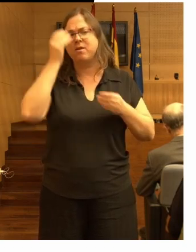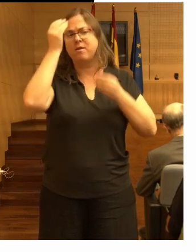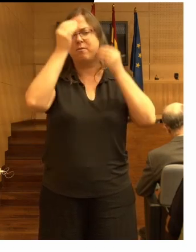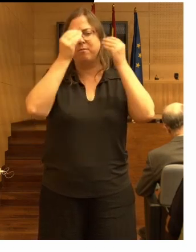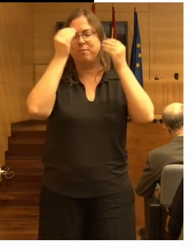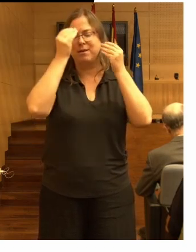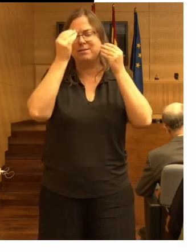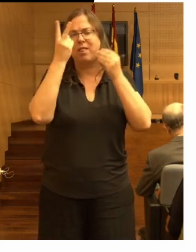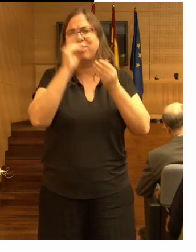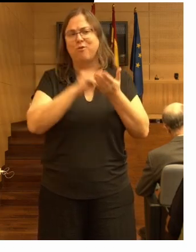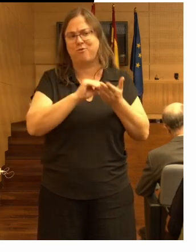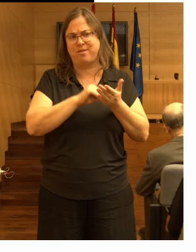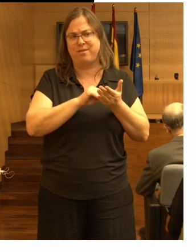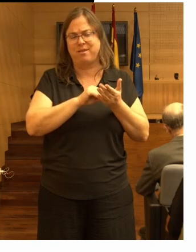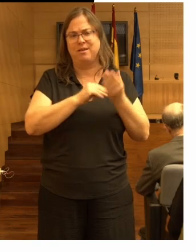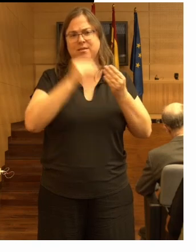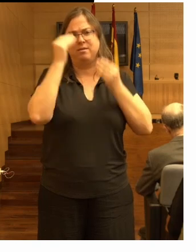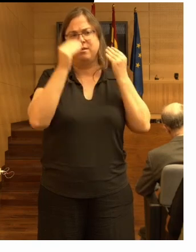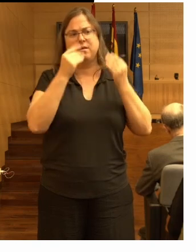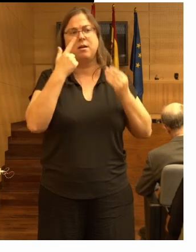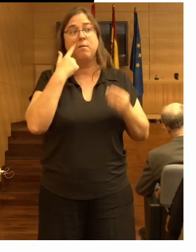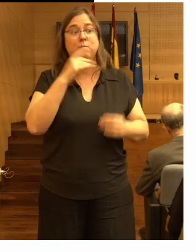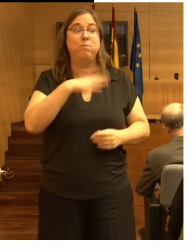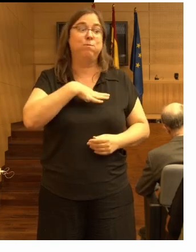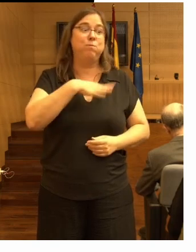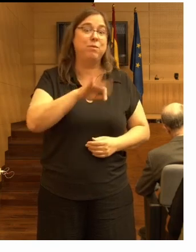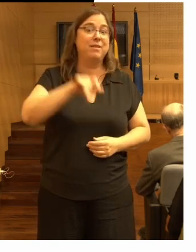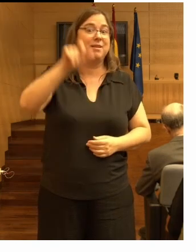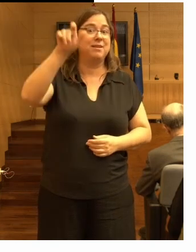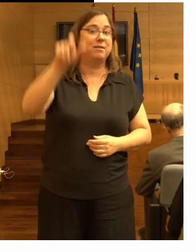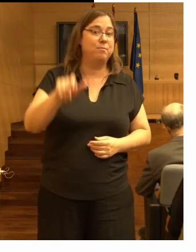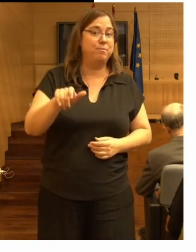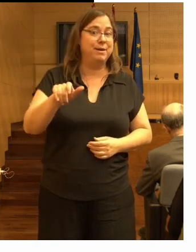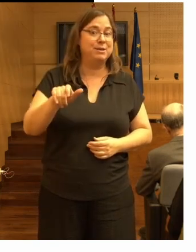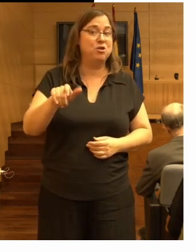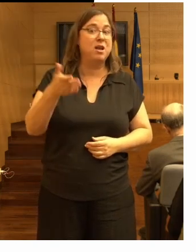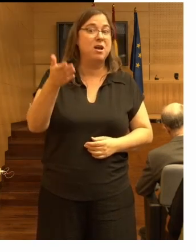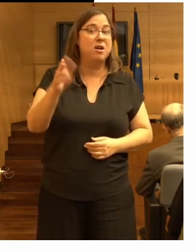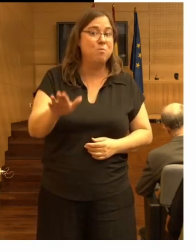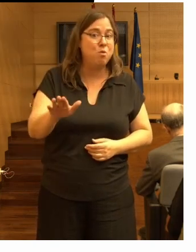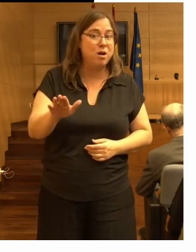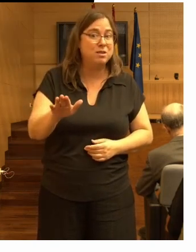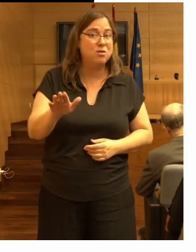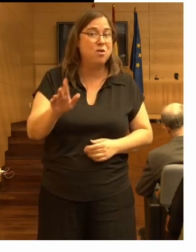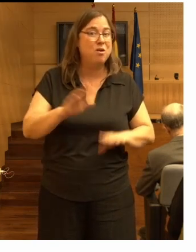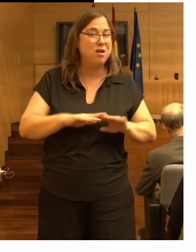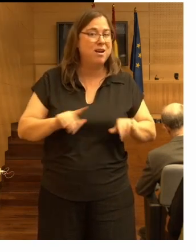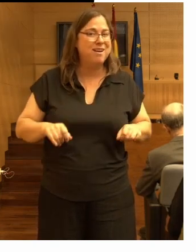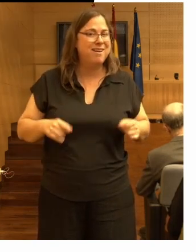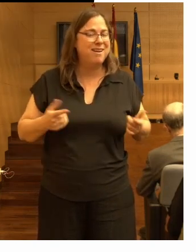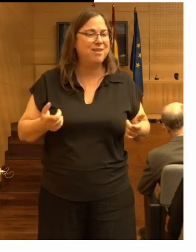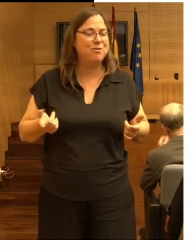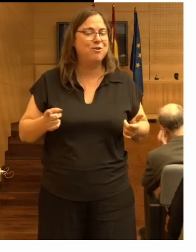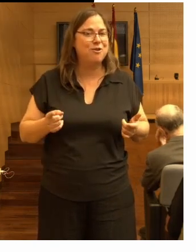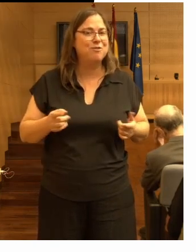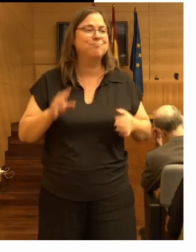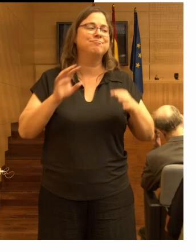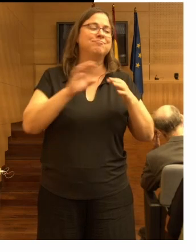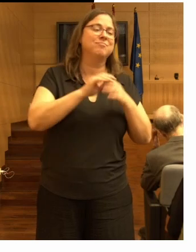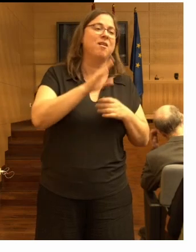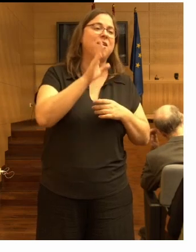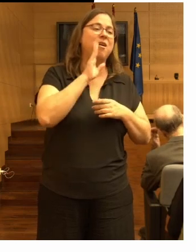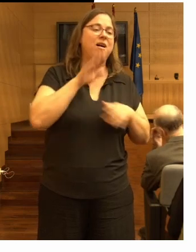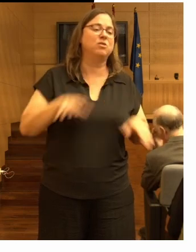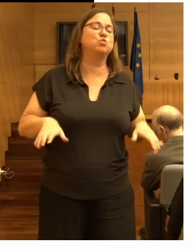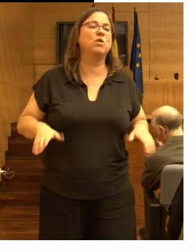cosas dos veces empezó a pensar que tal vez cierta persona no había muerto por casos naturales sino que había tenido que ver la